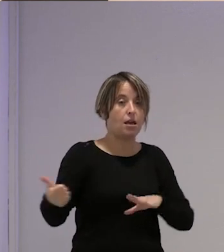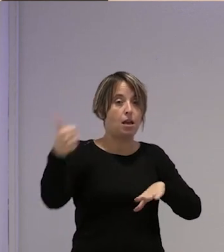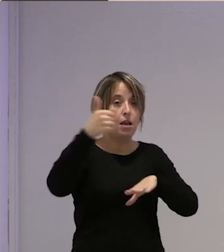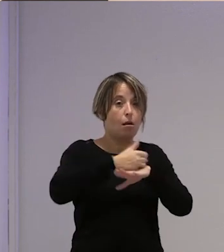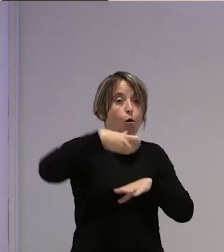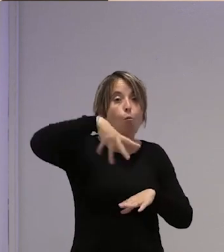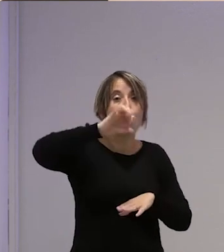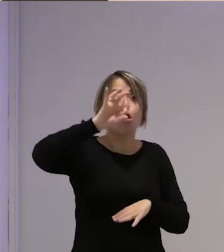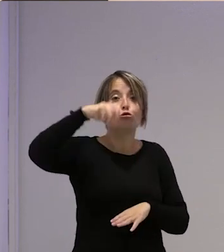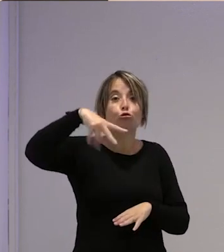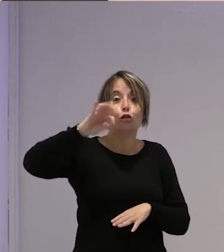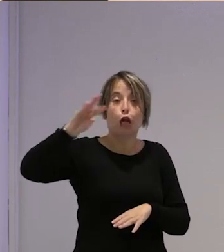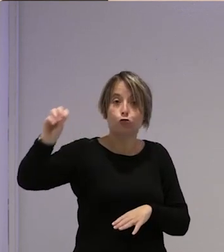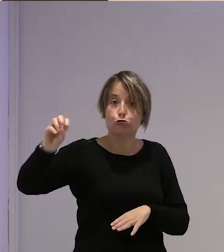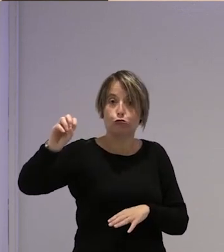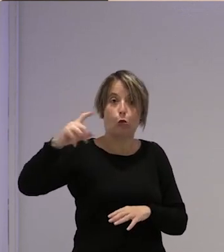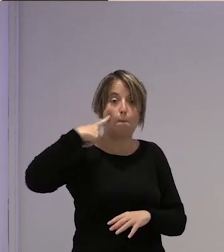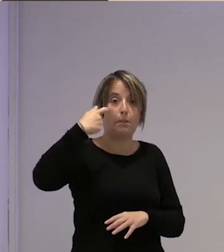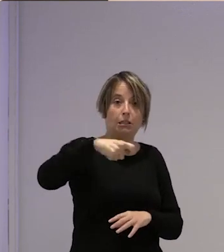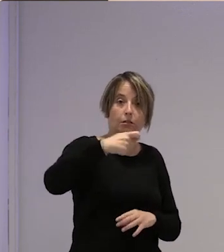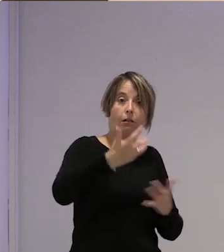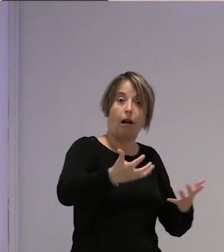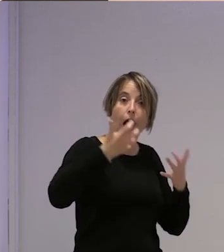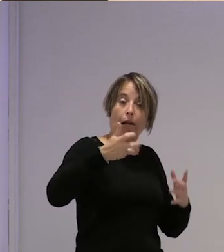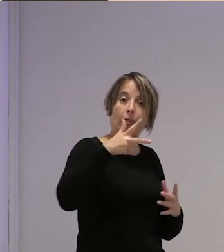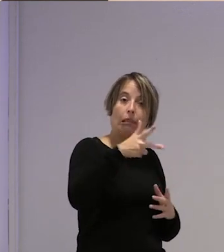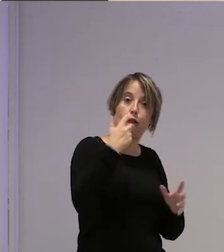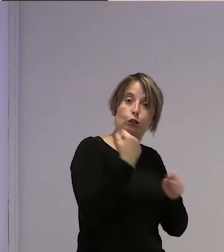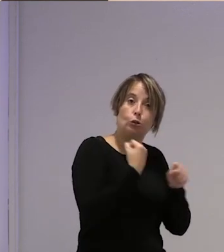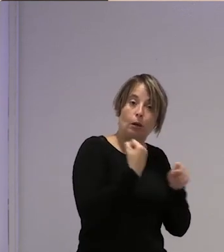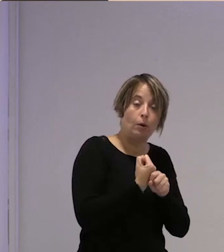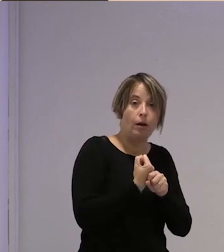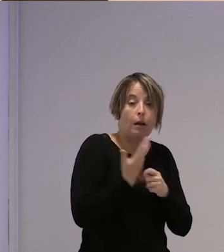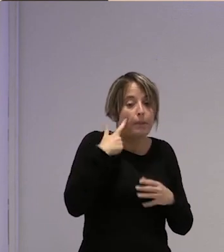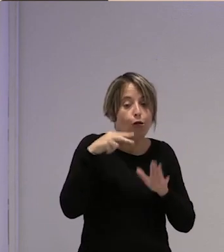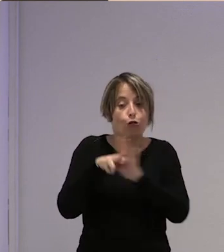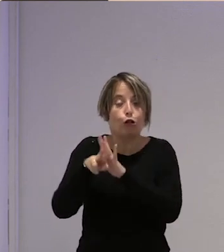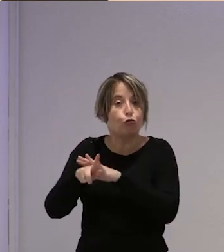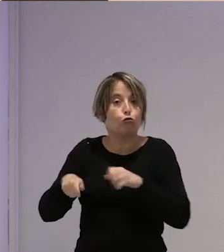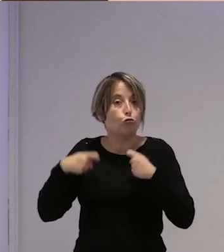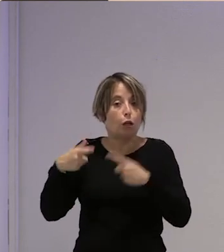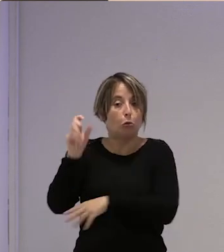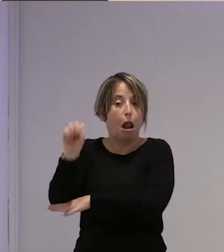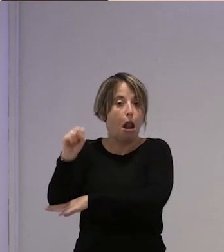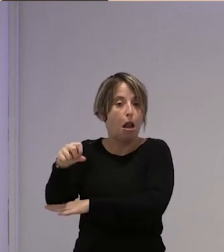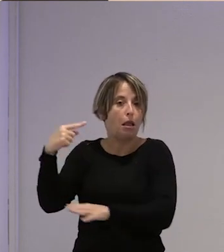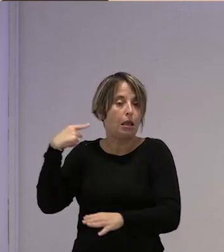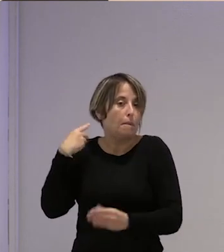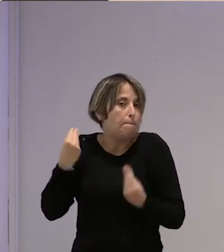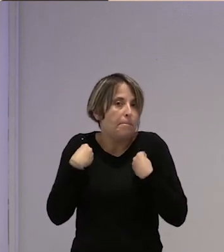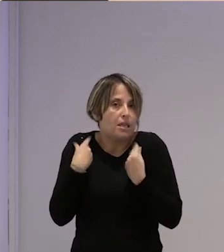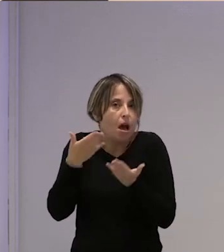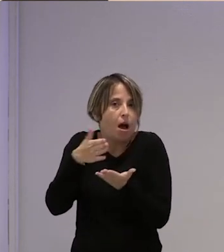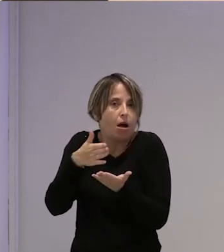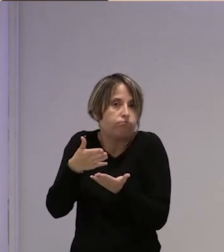ser que como decía ganemos en derecho laboral pero estemos perdiendo todos nuestros recursos naturales y nos estemos quitando vida en